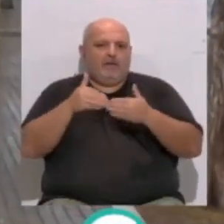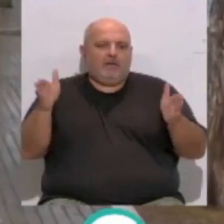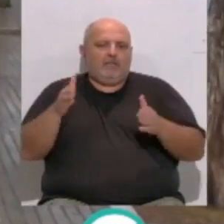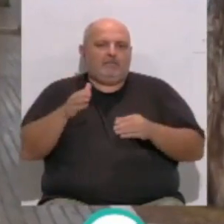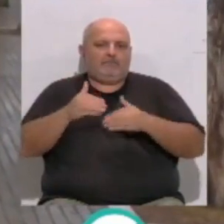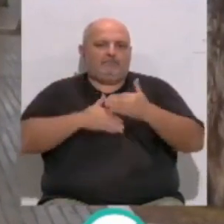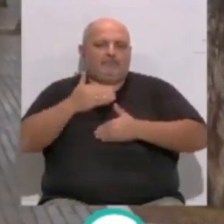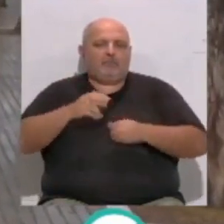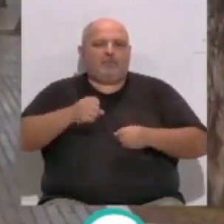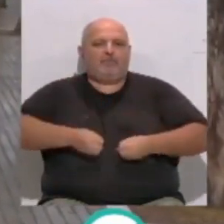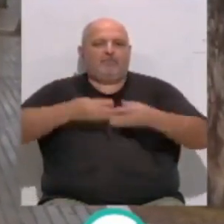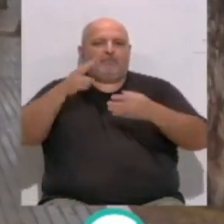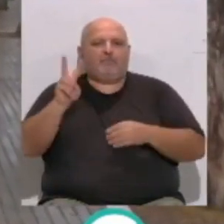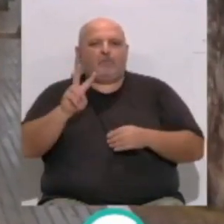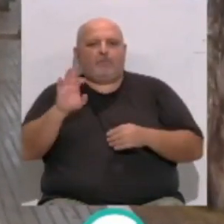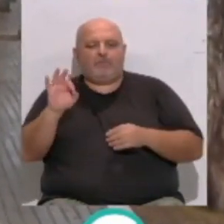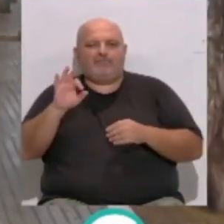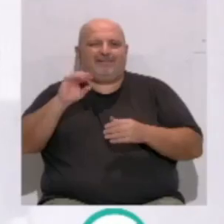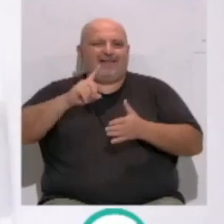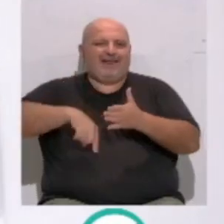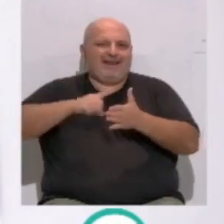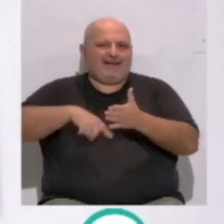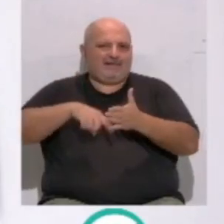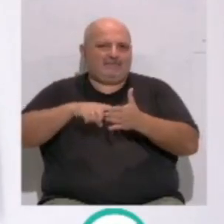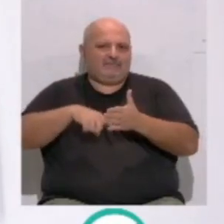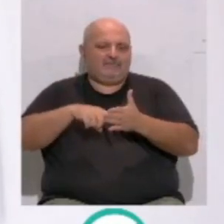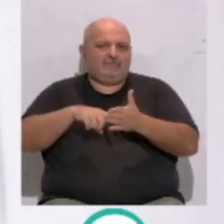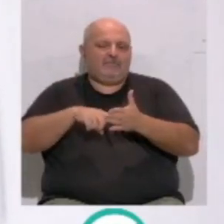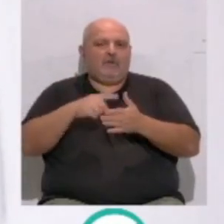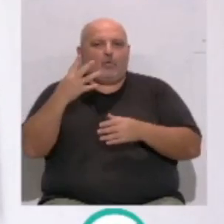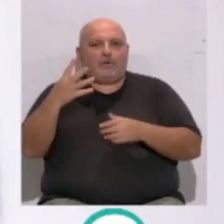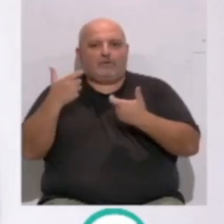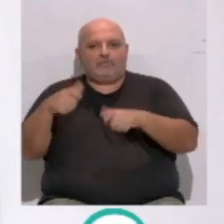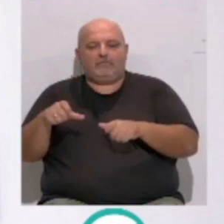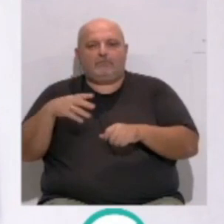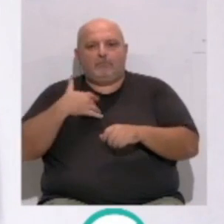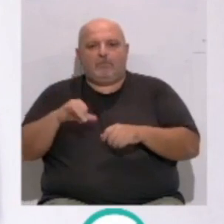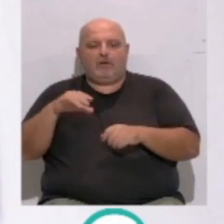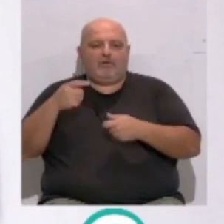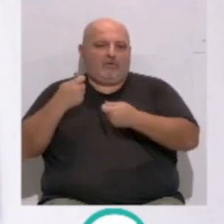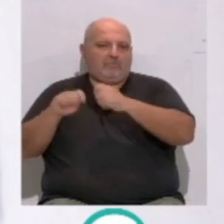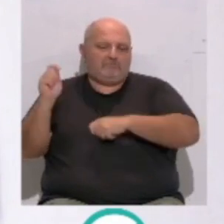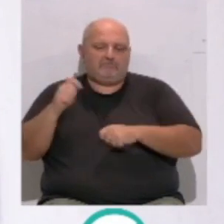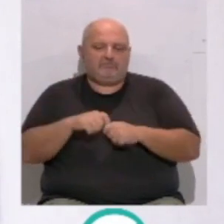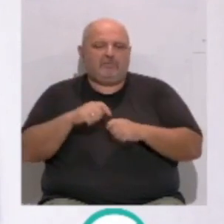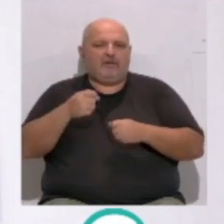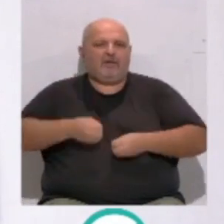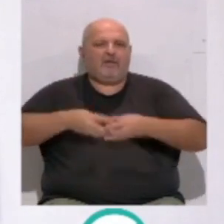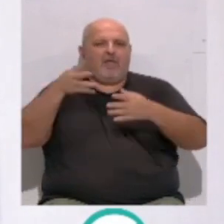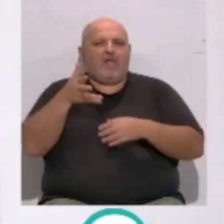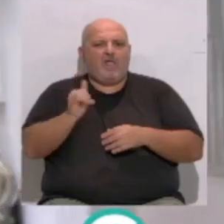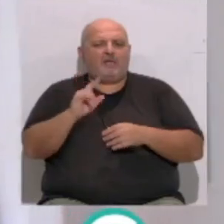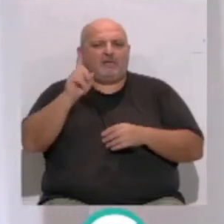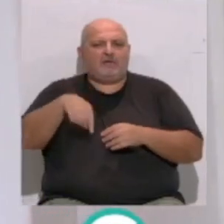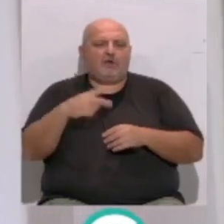licitación de nuevas viviendas protegidas en régimen de alquiler, a excepción de cuatro de ellas que saldrán a la venta. En la promoción se dispondrá